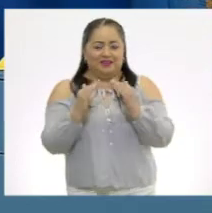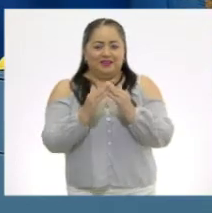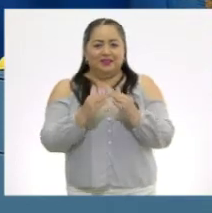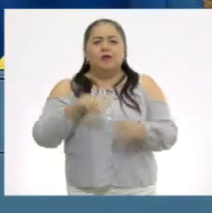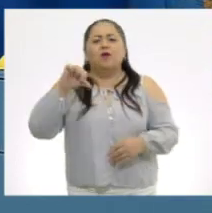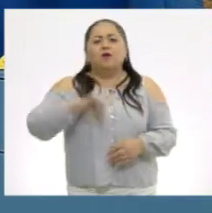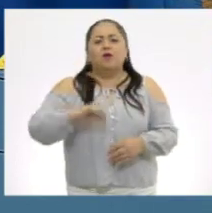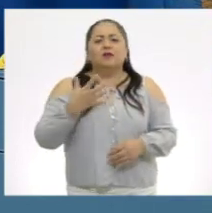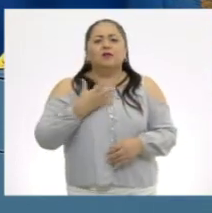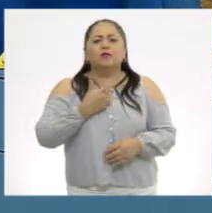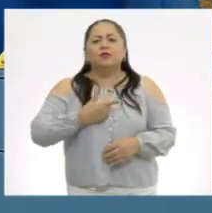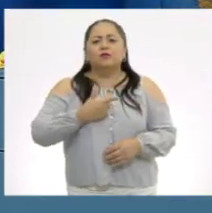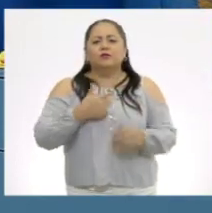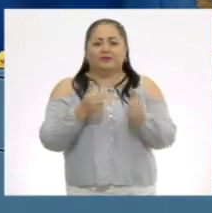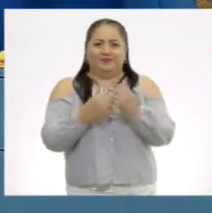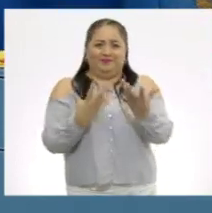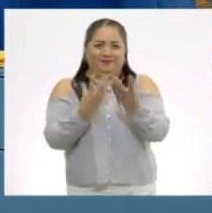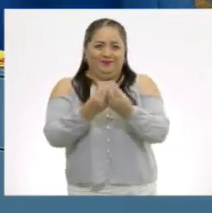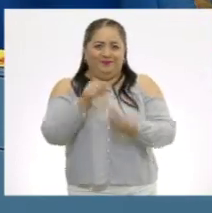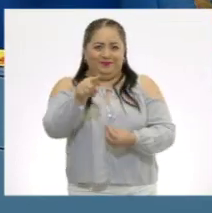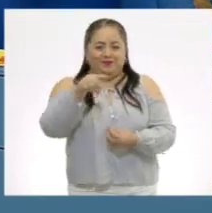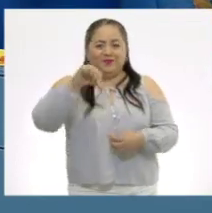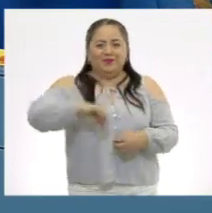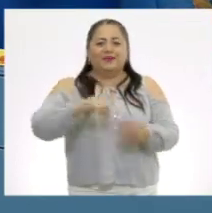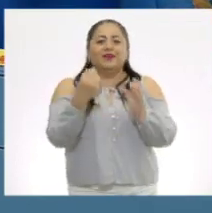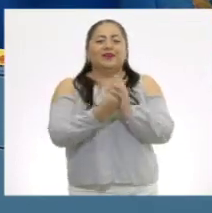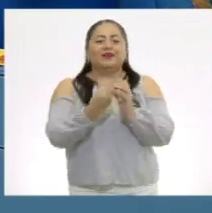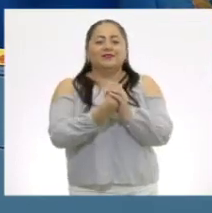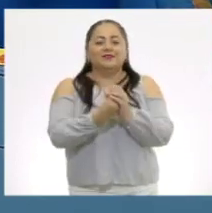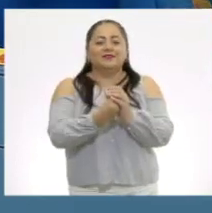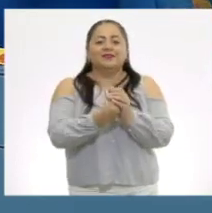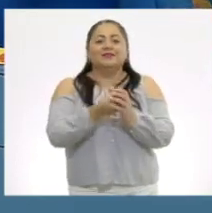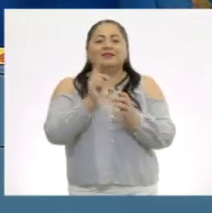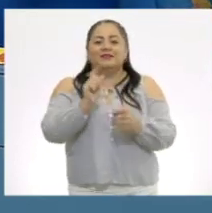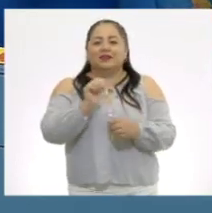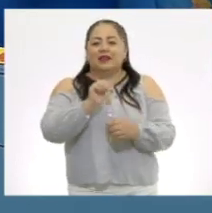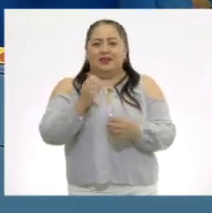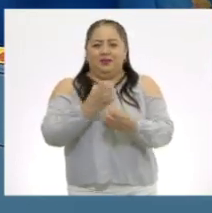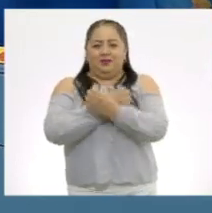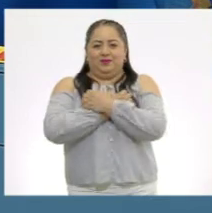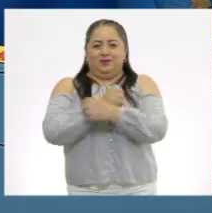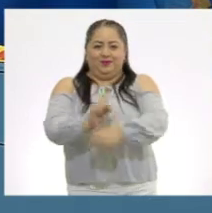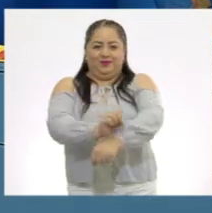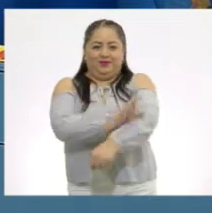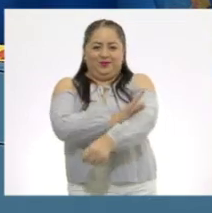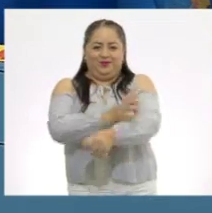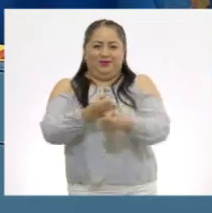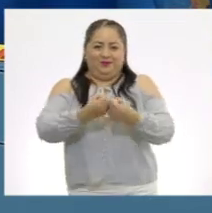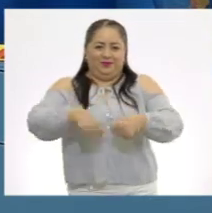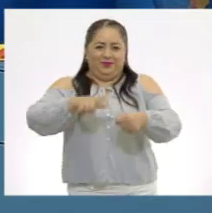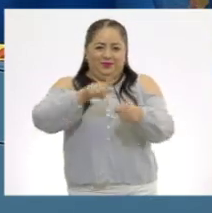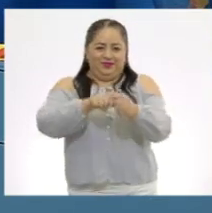Y hoy tenemos el gusto de estar con ustedes en esta clase de Educación Socioemocional. ¿Están listos?